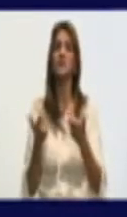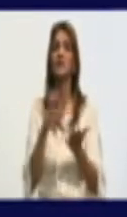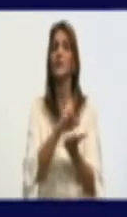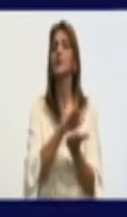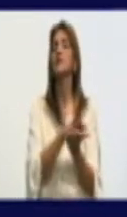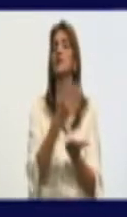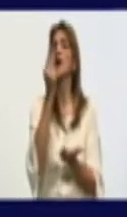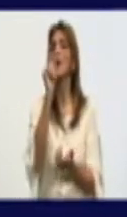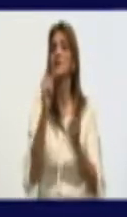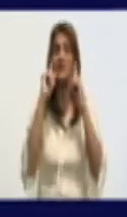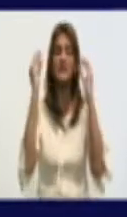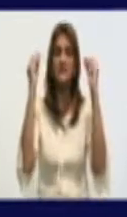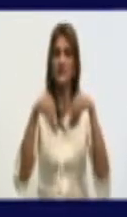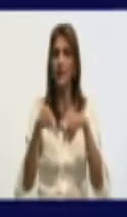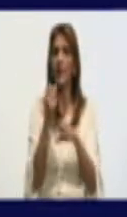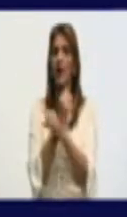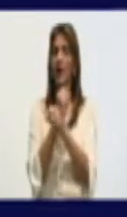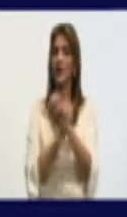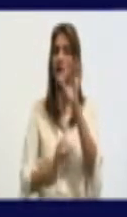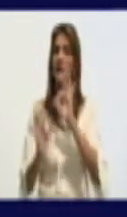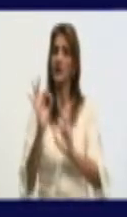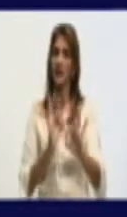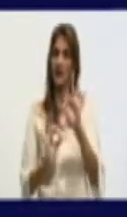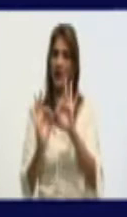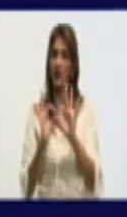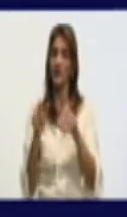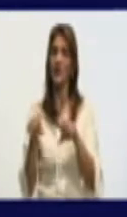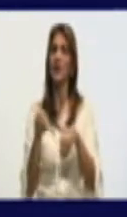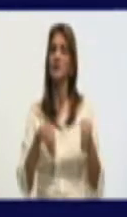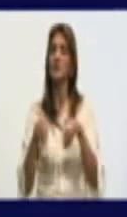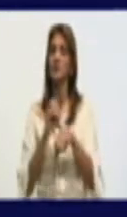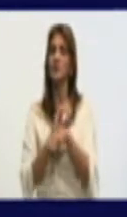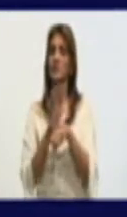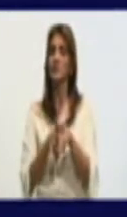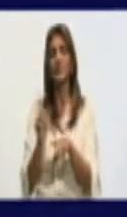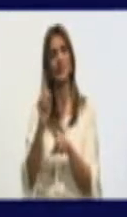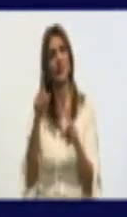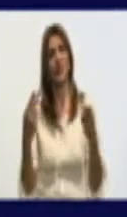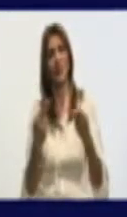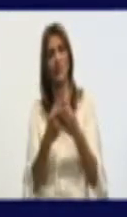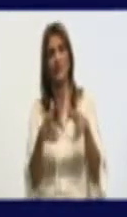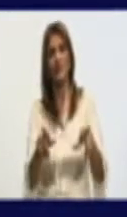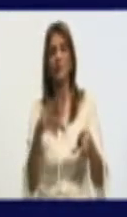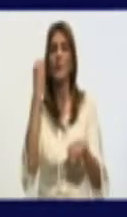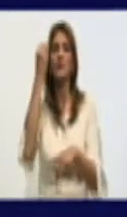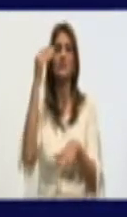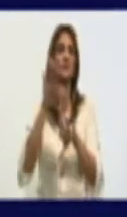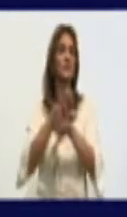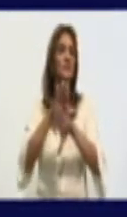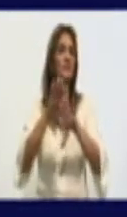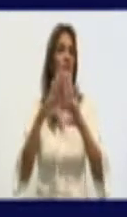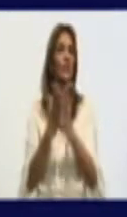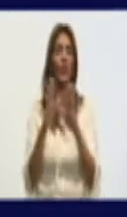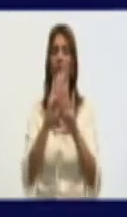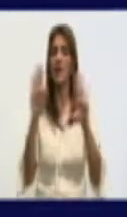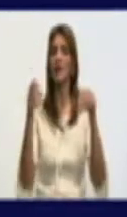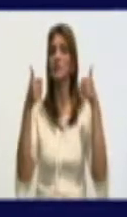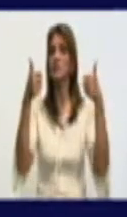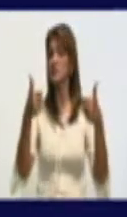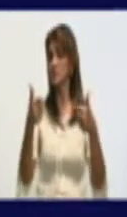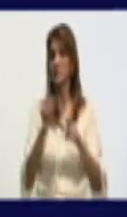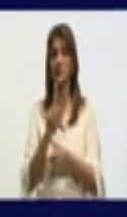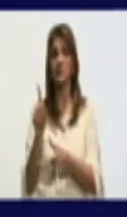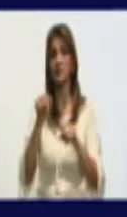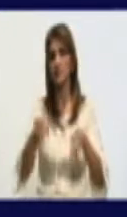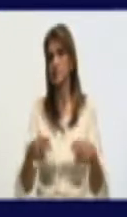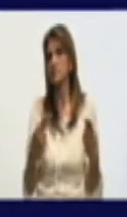una percepción de riesgo acorde a la situación que hoy tiene el país, que no nos confiemos. Hoy mantenernos la palabra confianza es